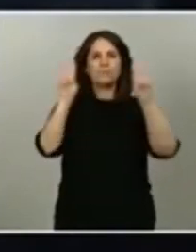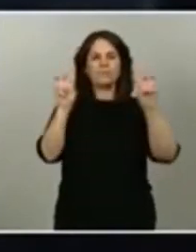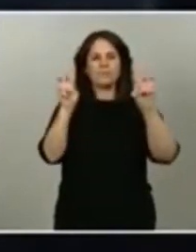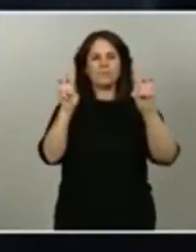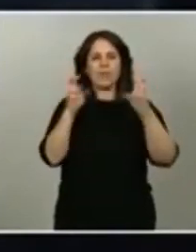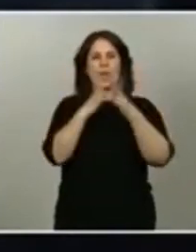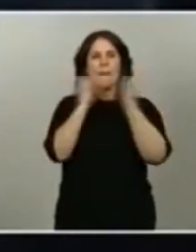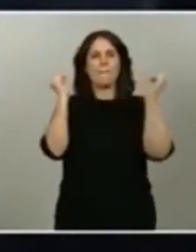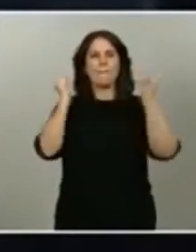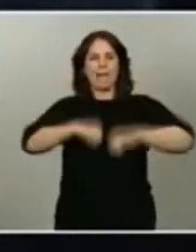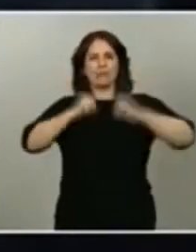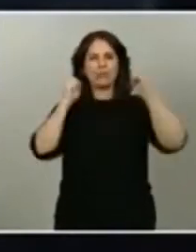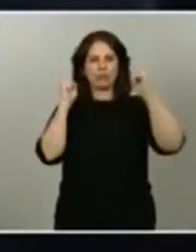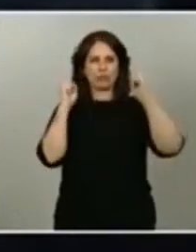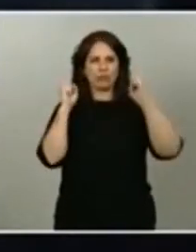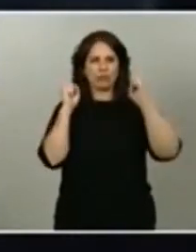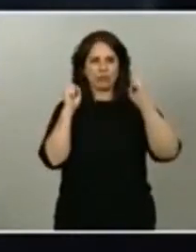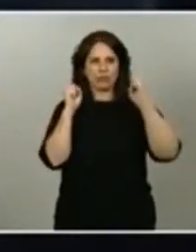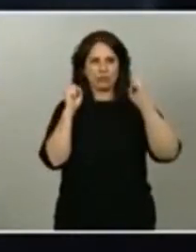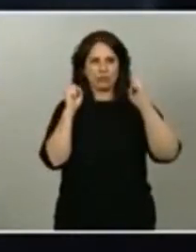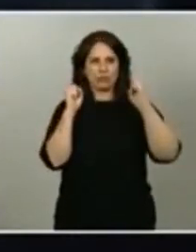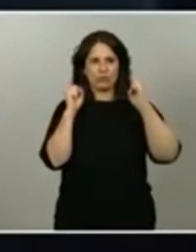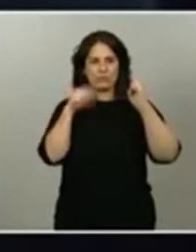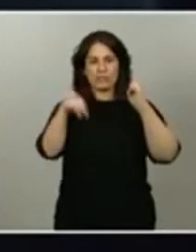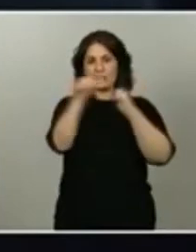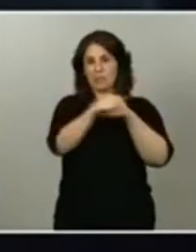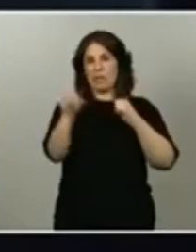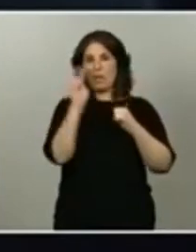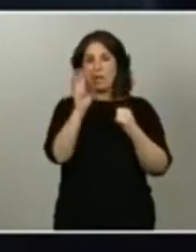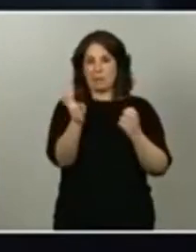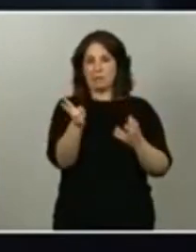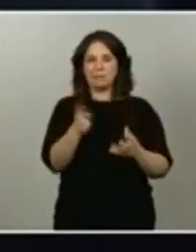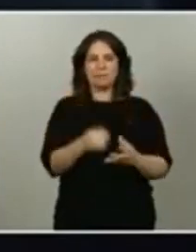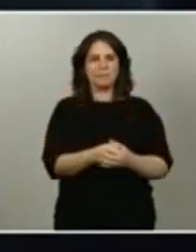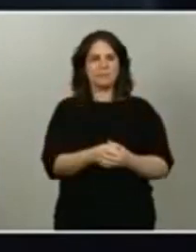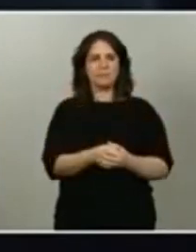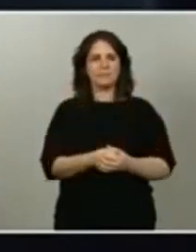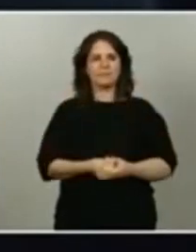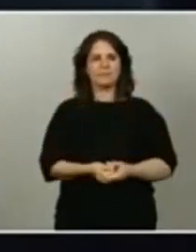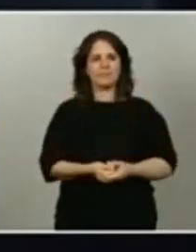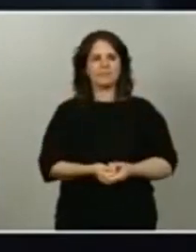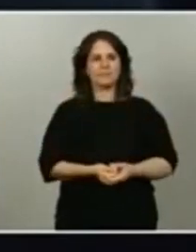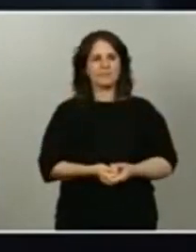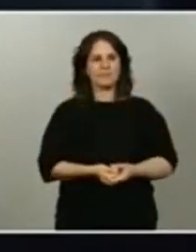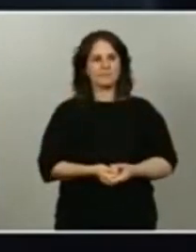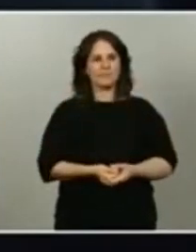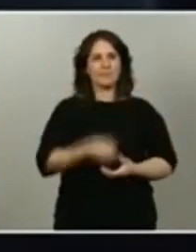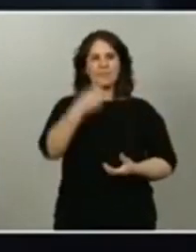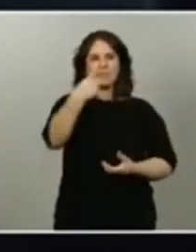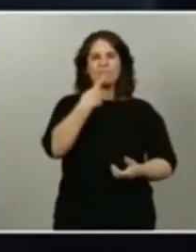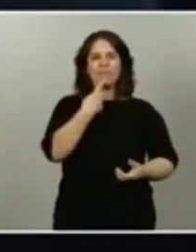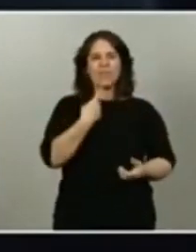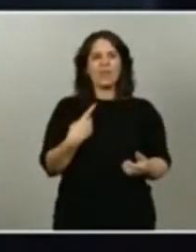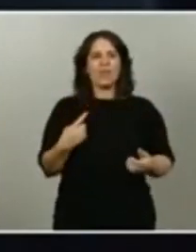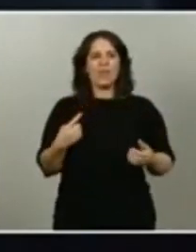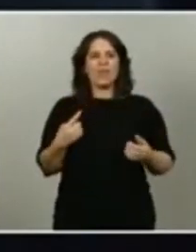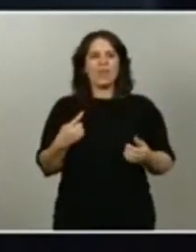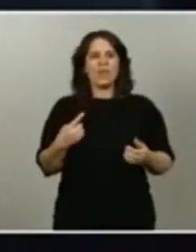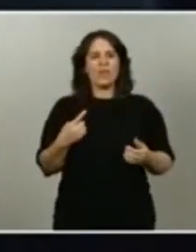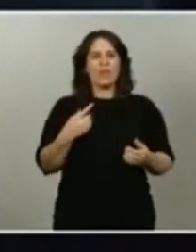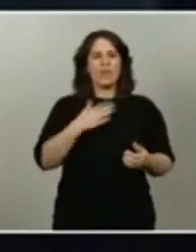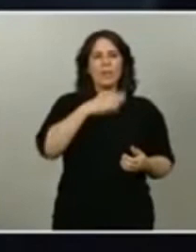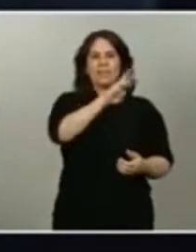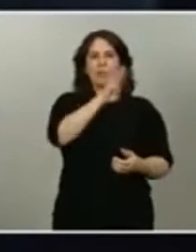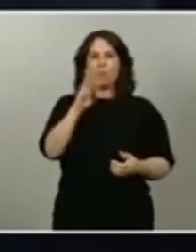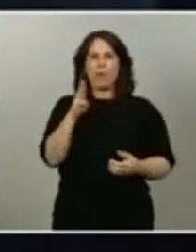que hemos visto un poco esta semana. Ha dicho usted hoy que han encontrado una nueva actitud por parte del Partido Popular. Yo quería preguntarle